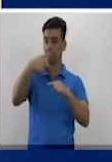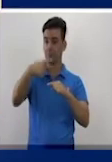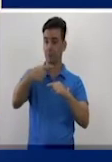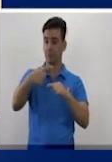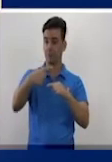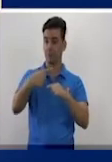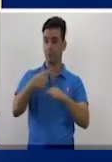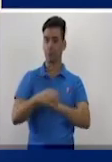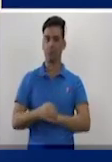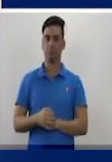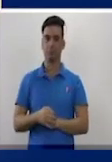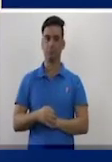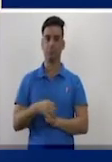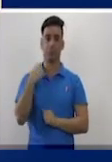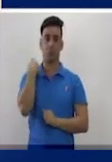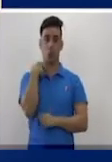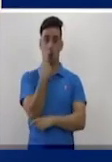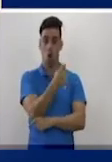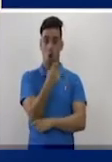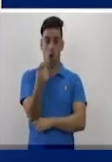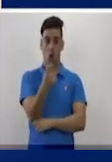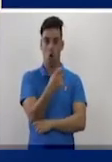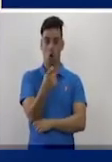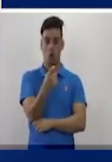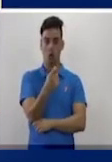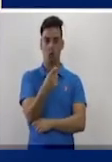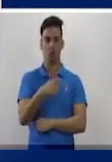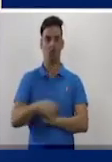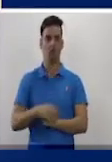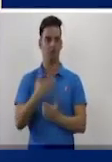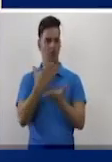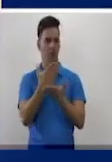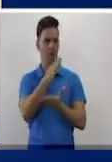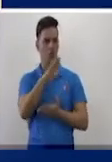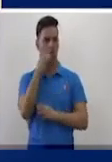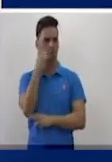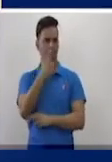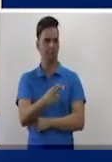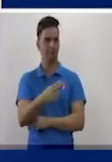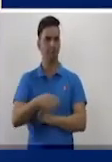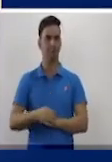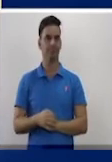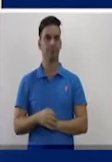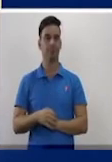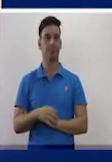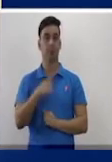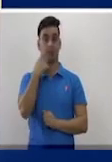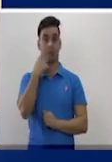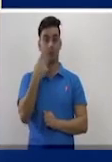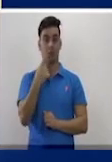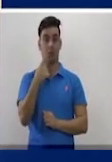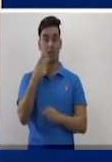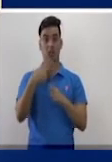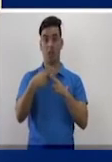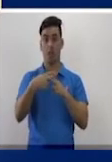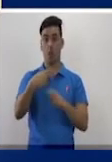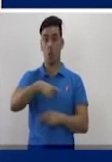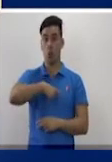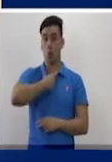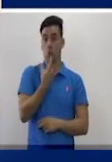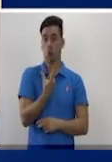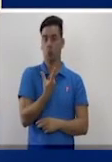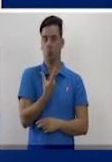por la cultura matemática. Sí, aquel en que puedes competir en poesía,